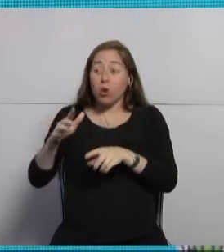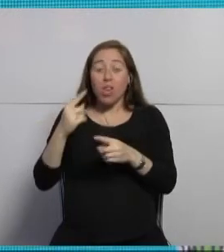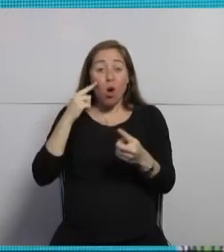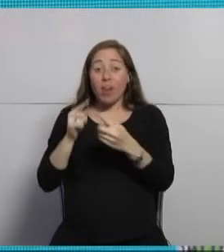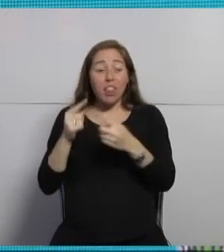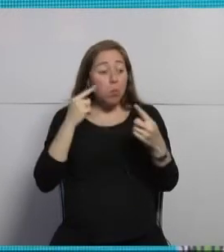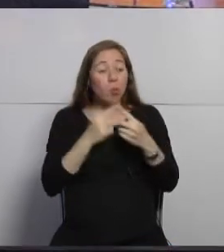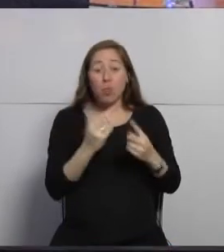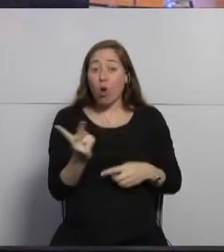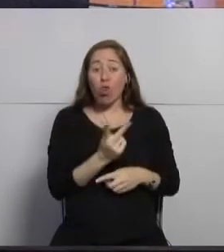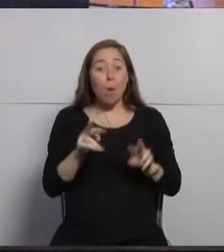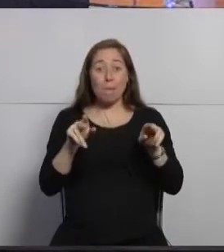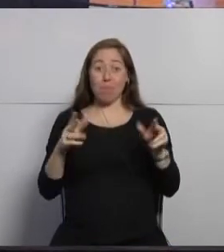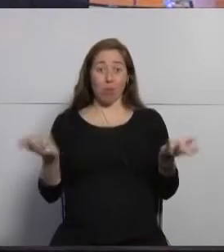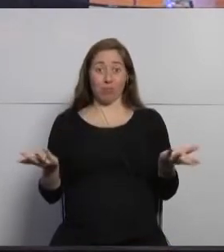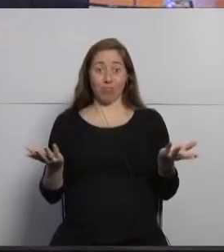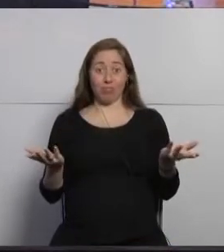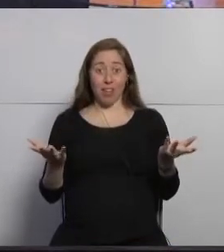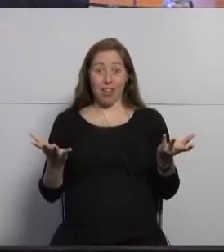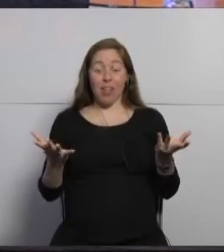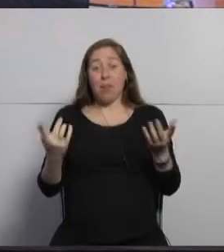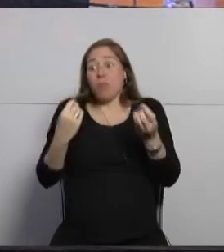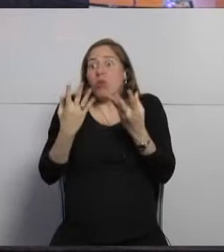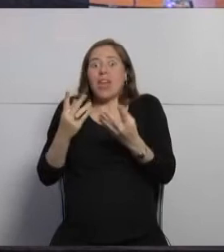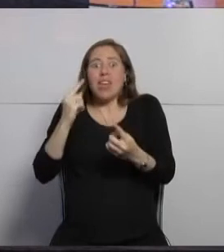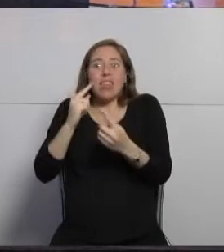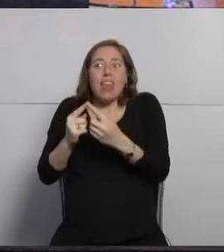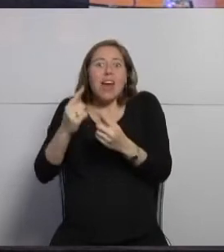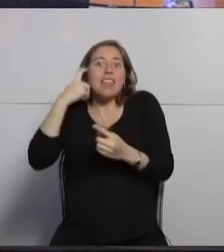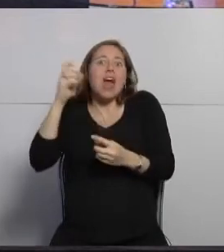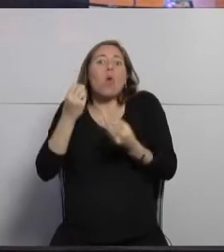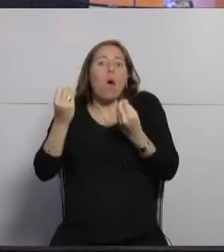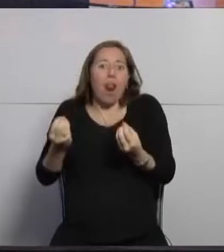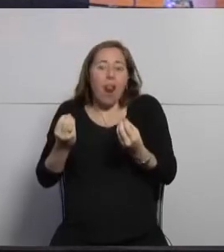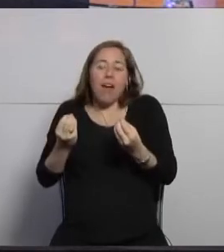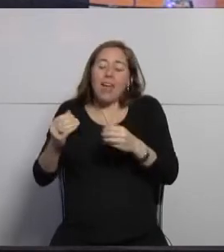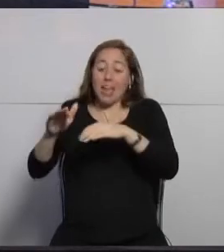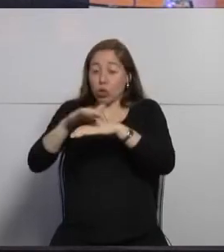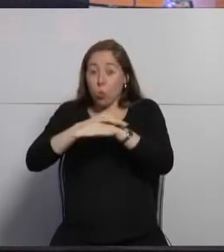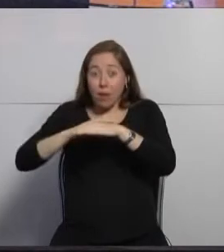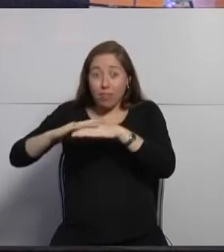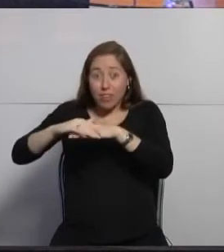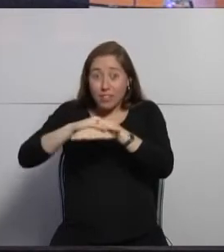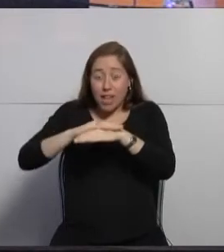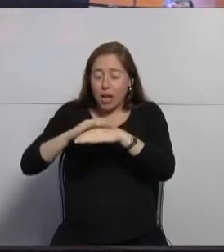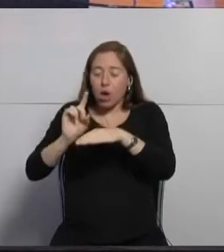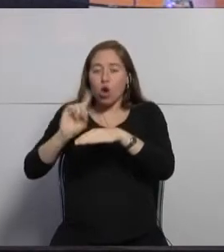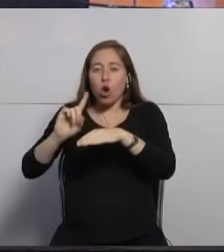que es poder destruir en la superficie al virus